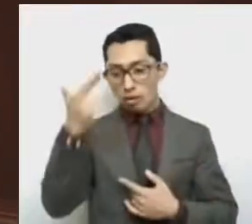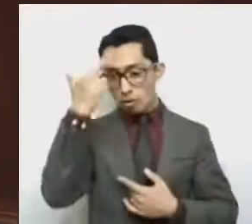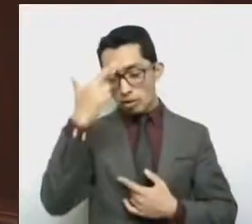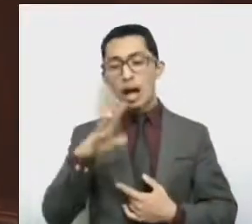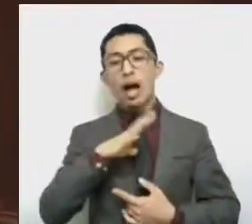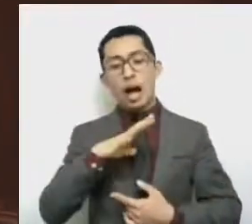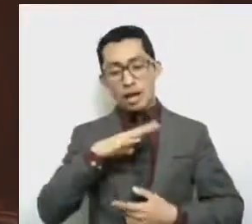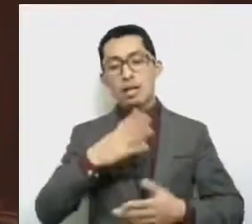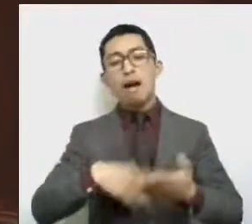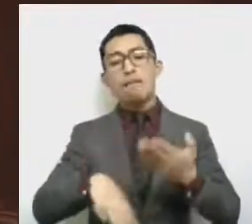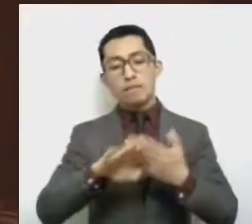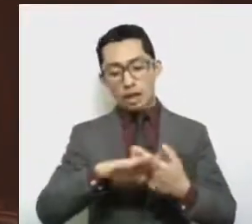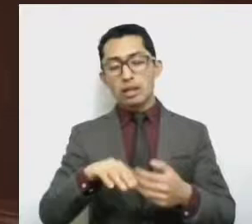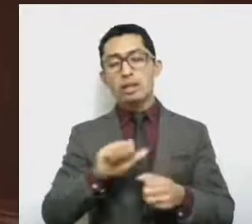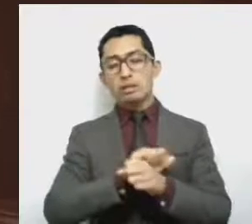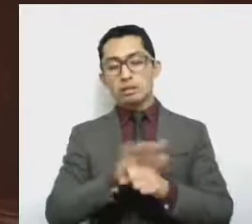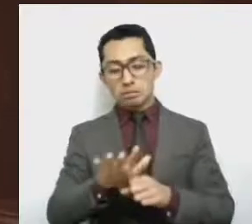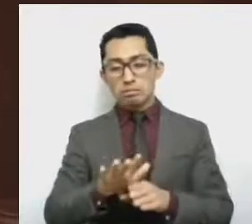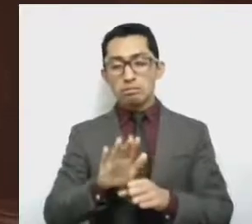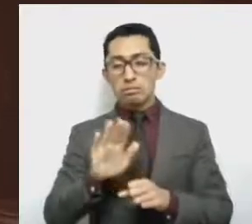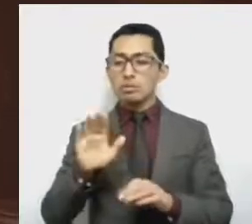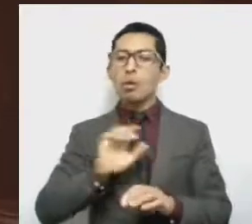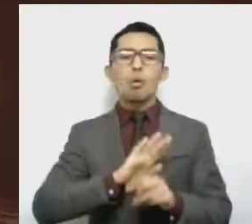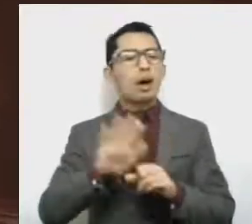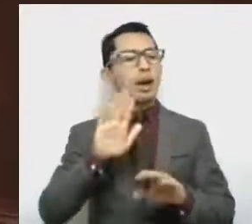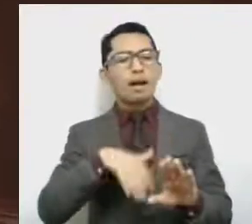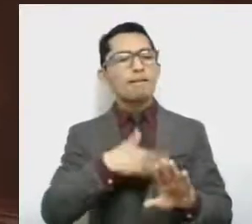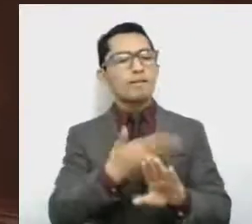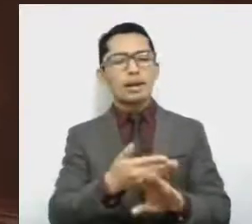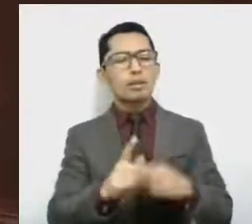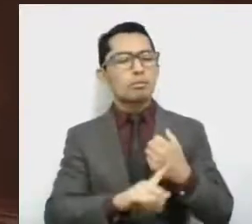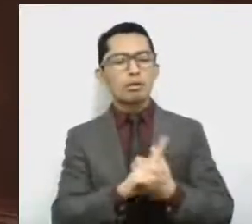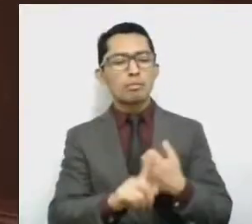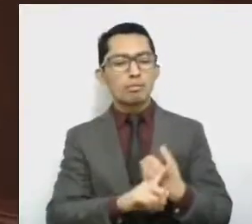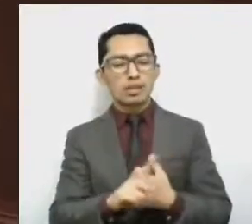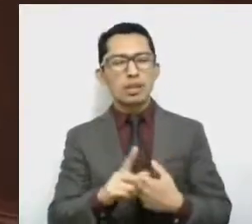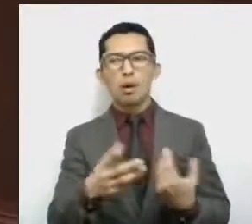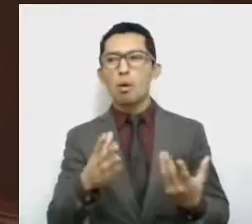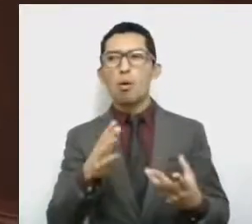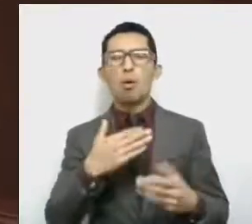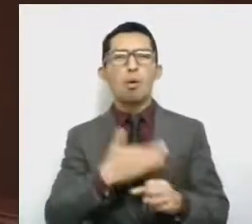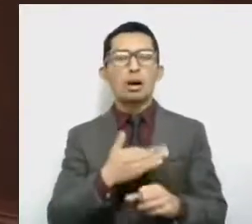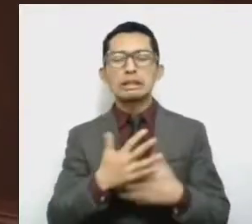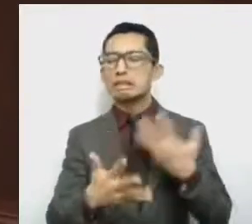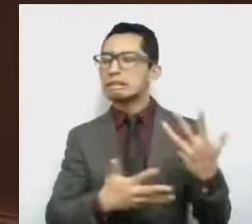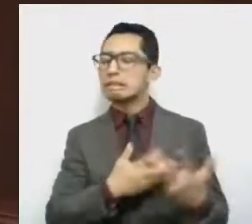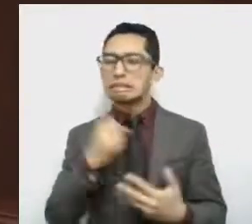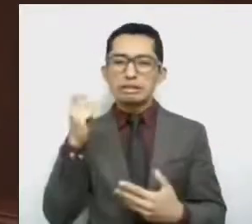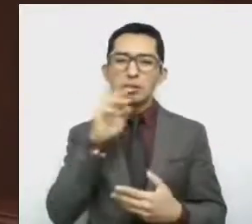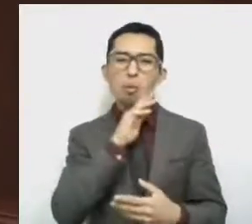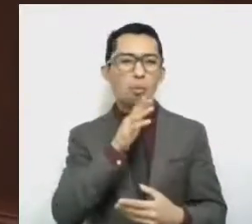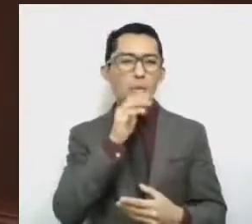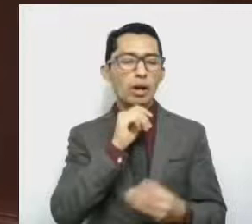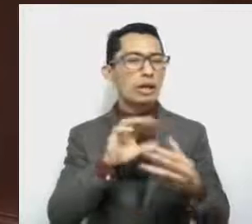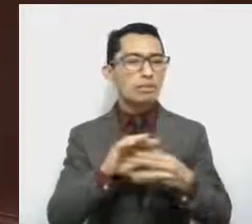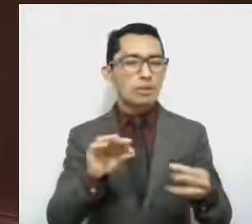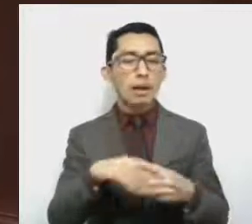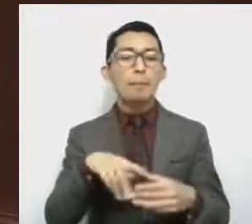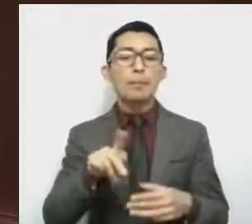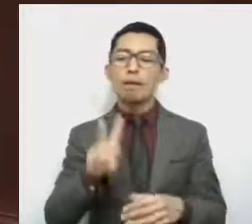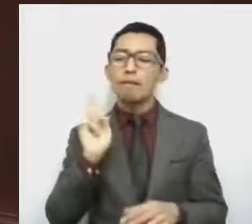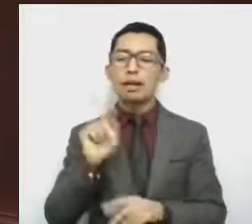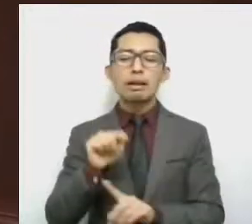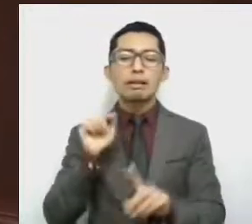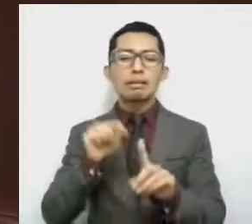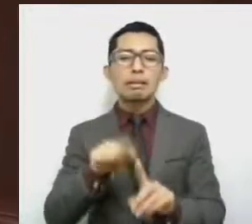Sus consecuencias son incalculables por el momento, pero lo que es un hecho es el gran revés